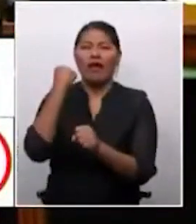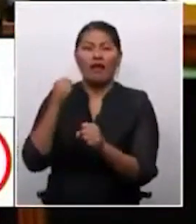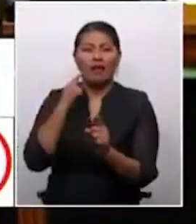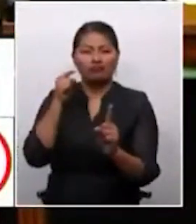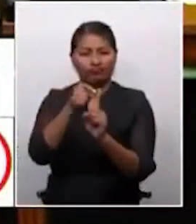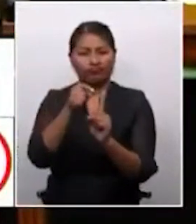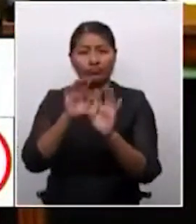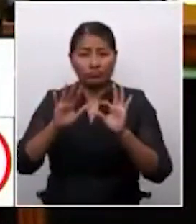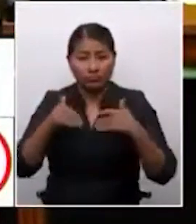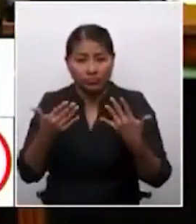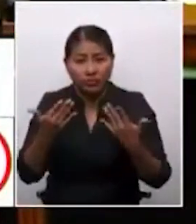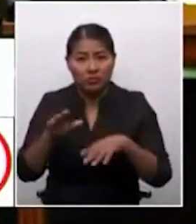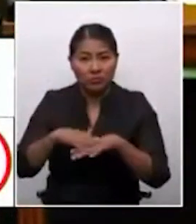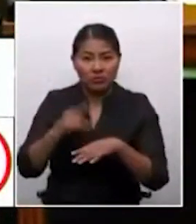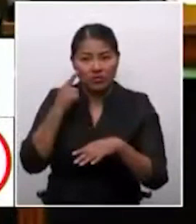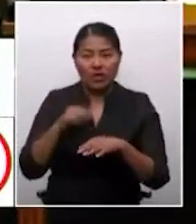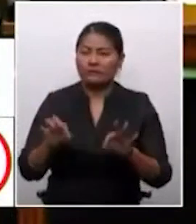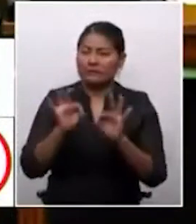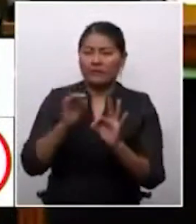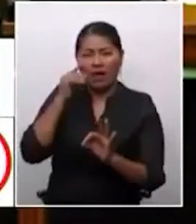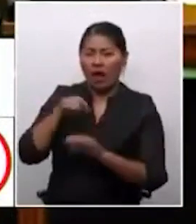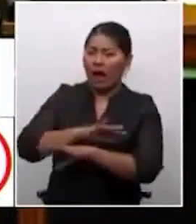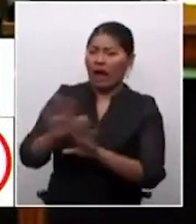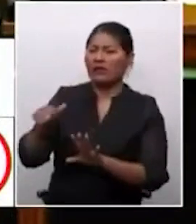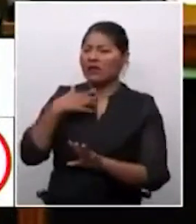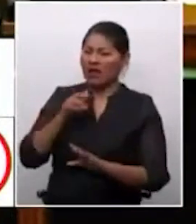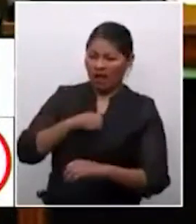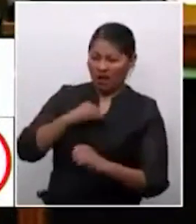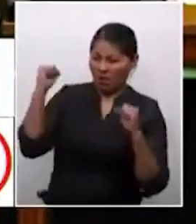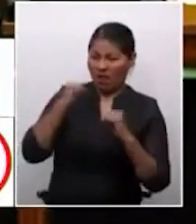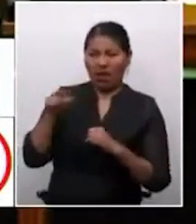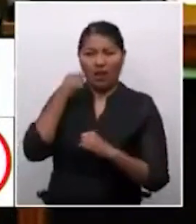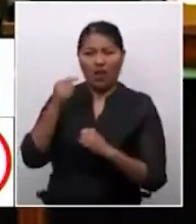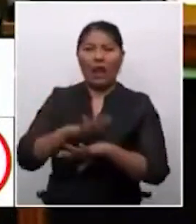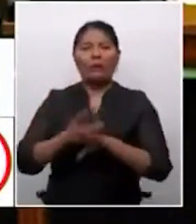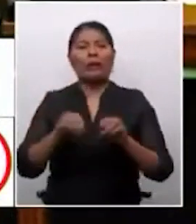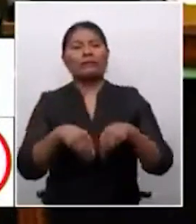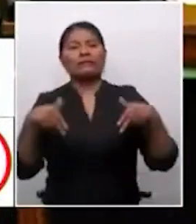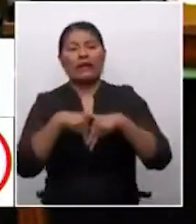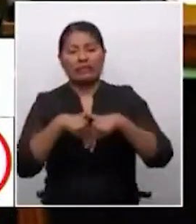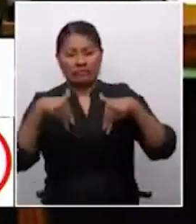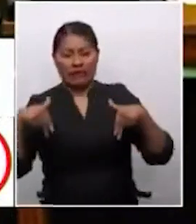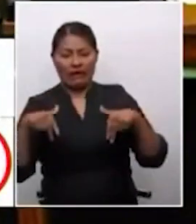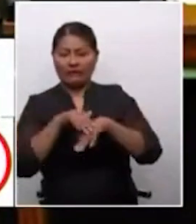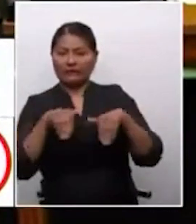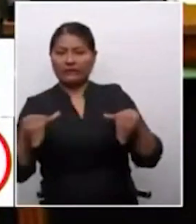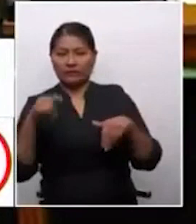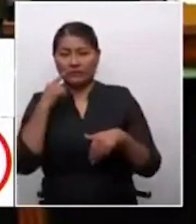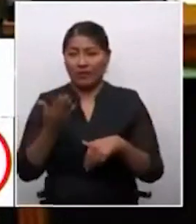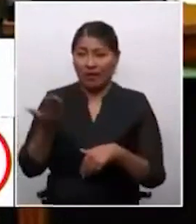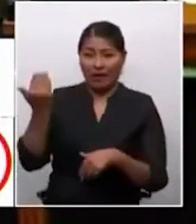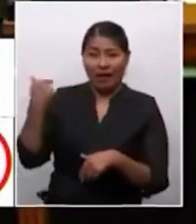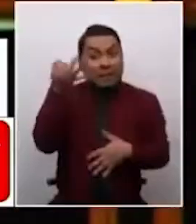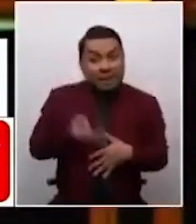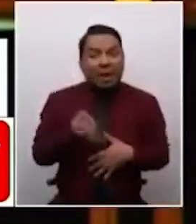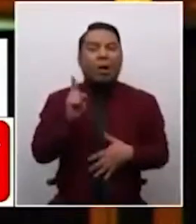incluso el que sucumbe, pero jamás será un héroe el que abandona el combate, como sucedió con el señor que me antecedió